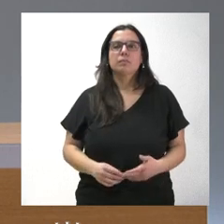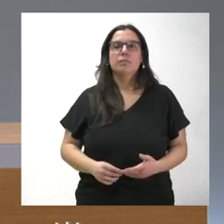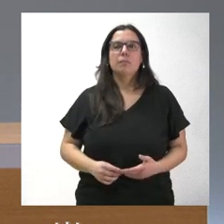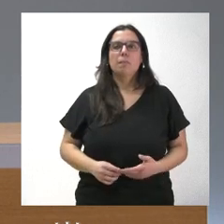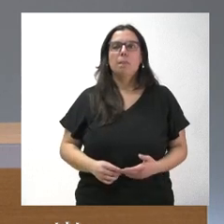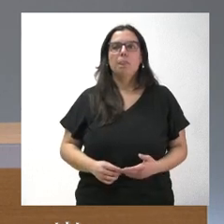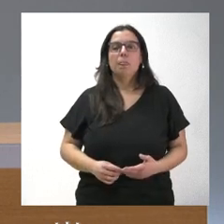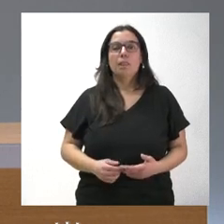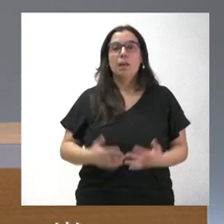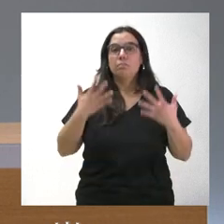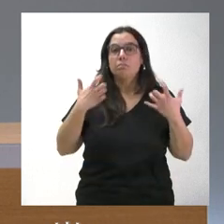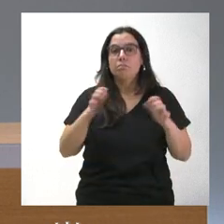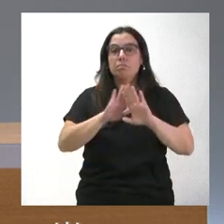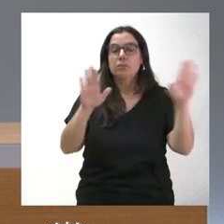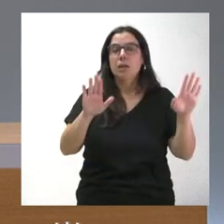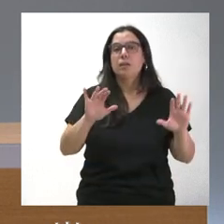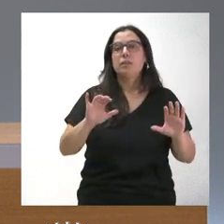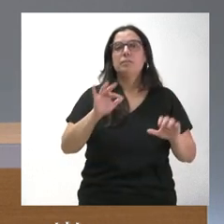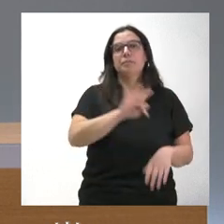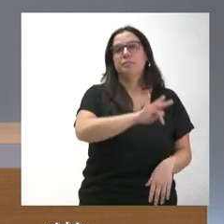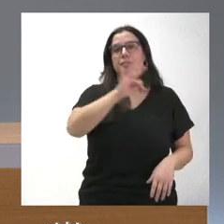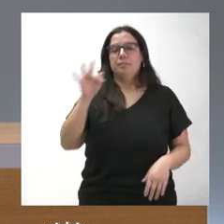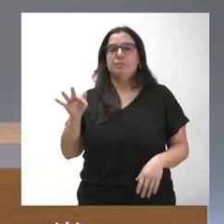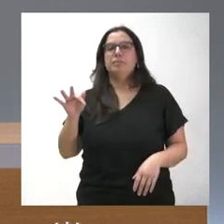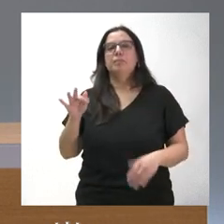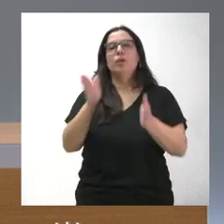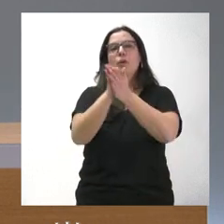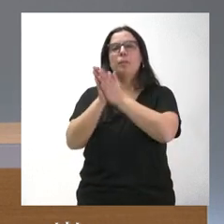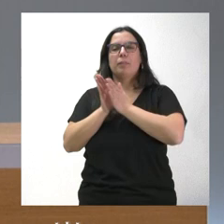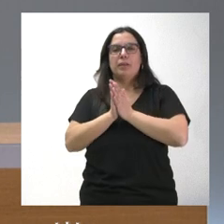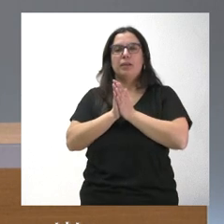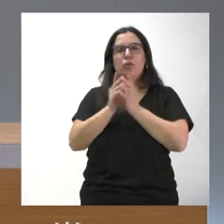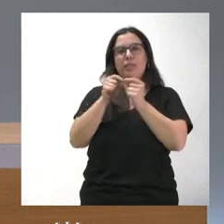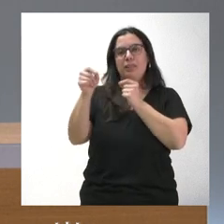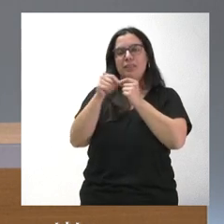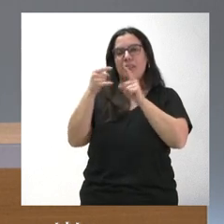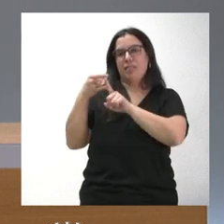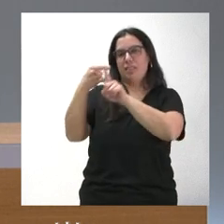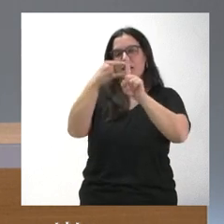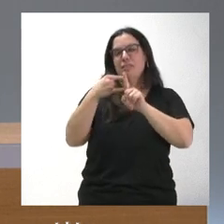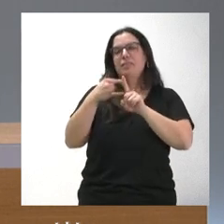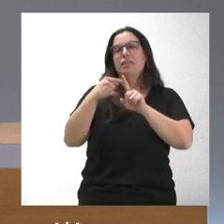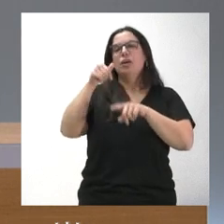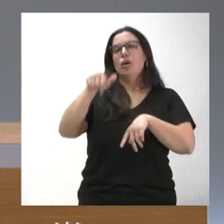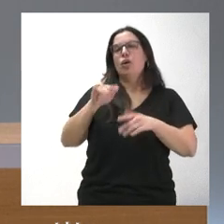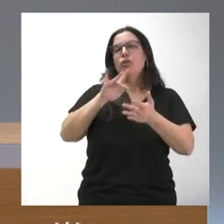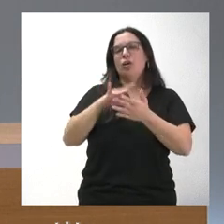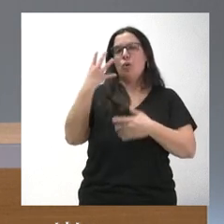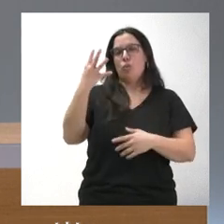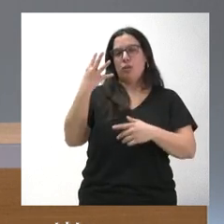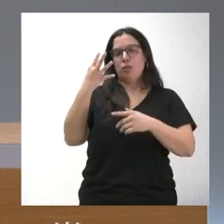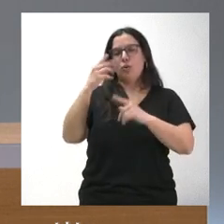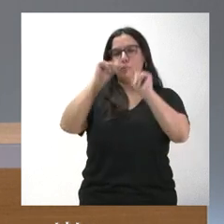Si no hay más preguntas, vamos a abrir, como siempre, un turno con los compañeros que nos siguen desde las provincias. Hoy tenemos cuatro intervenciones.